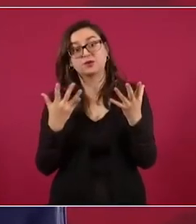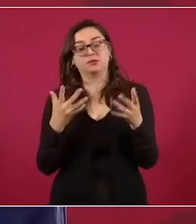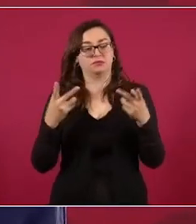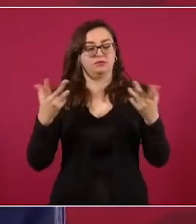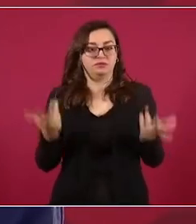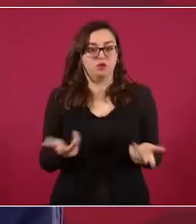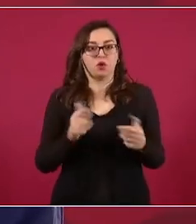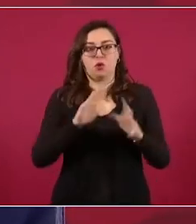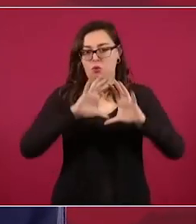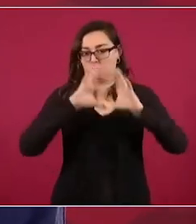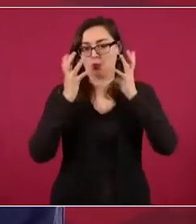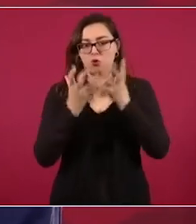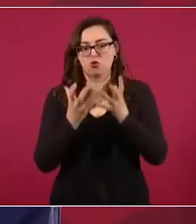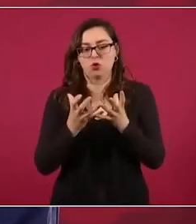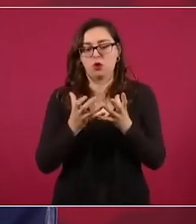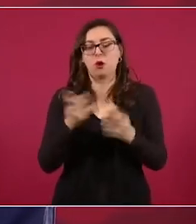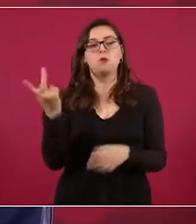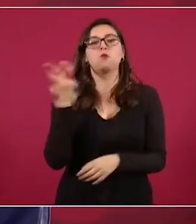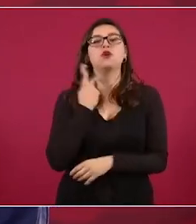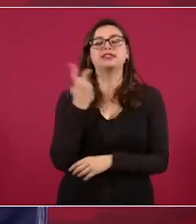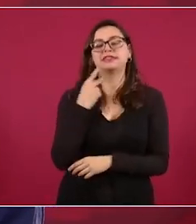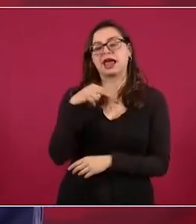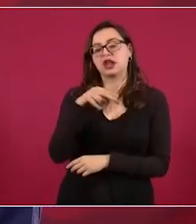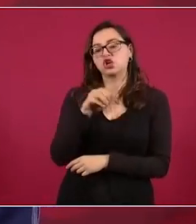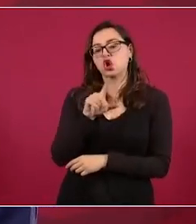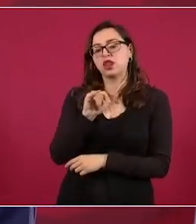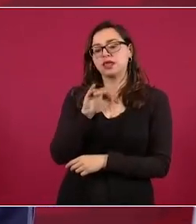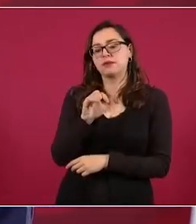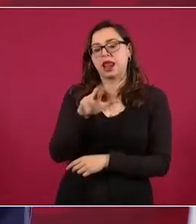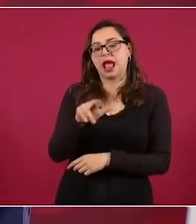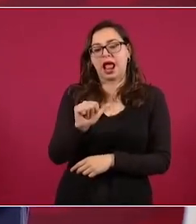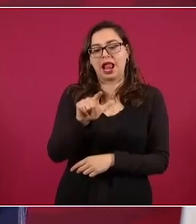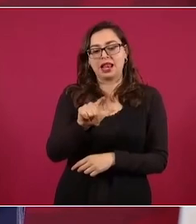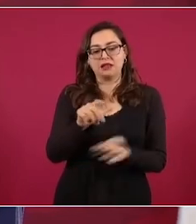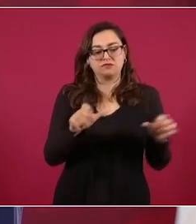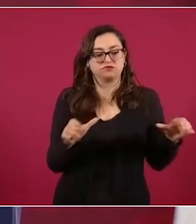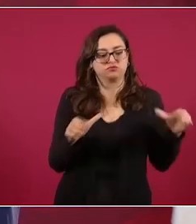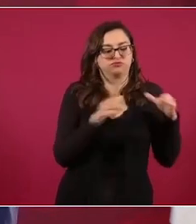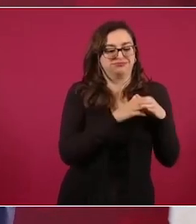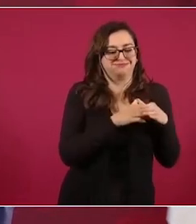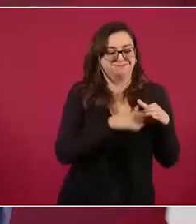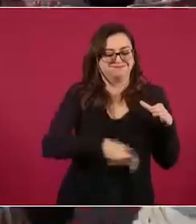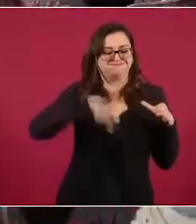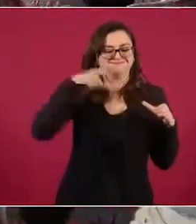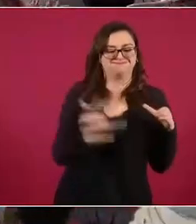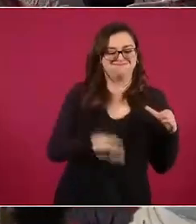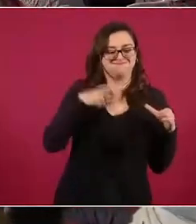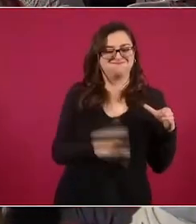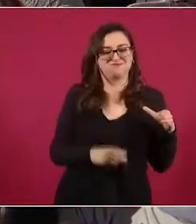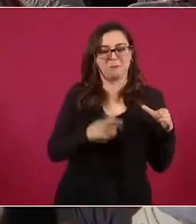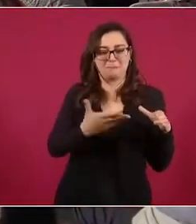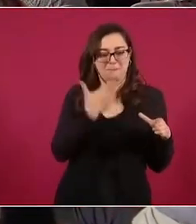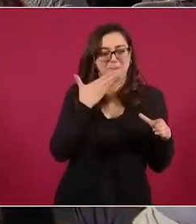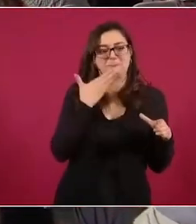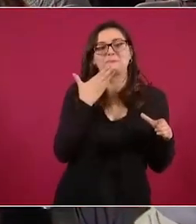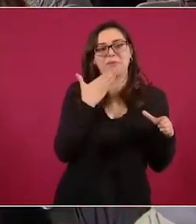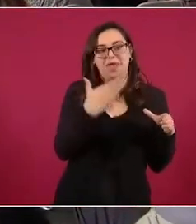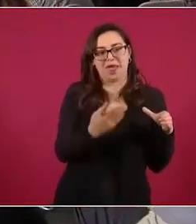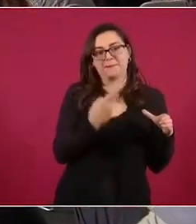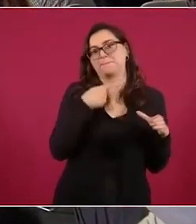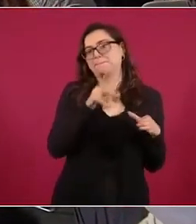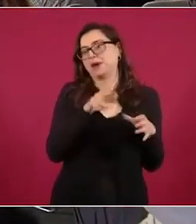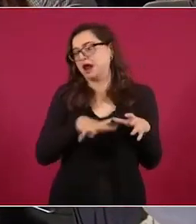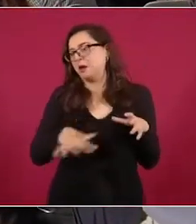pueblo o de los pueblos del mundo muy mal, por eso los cambios que se están dando en todos lados.